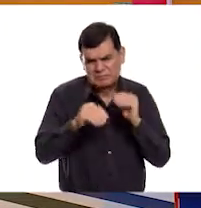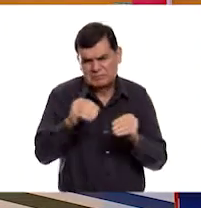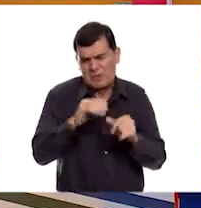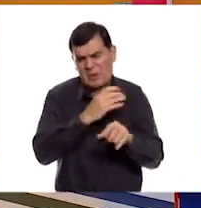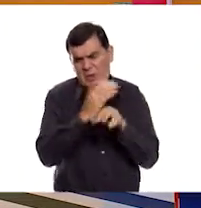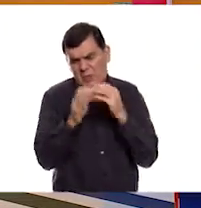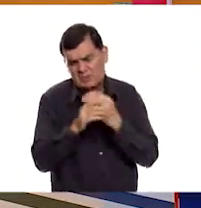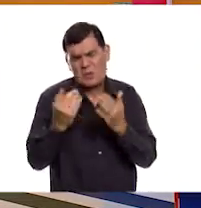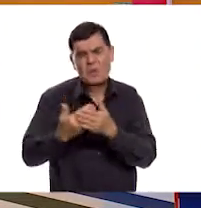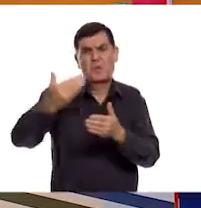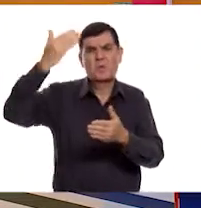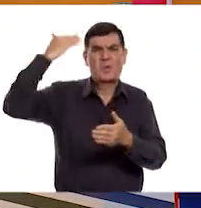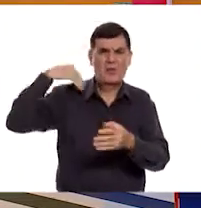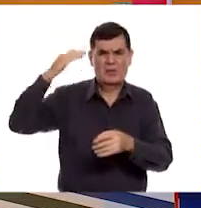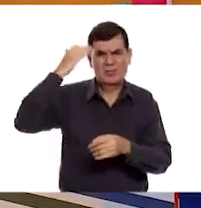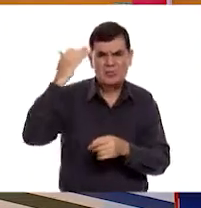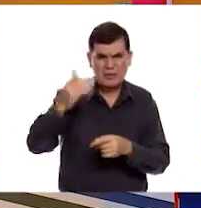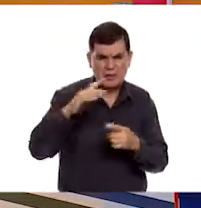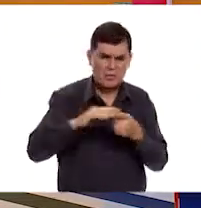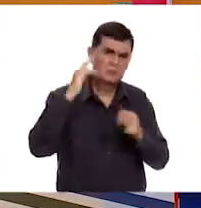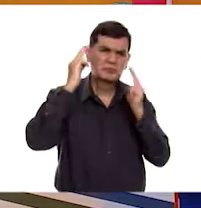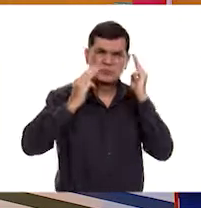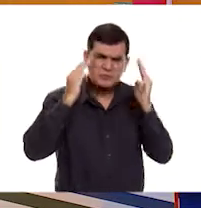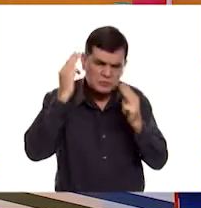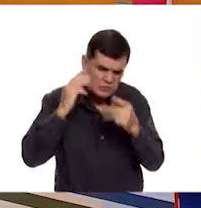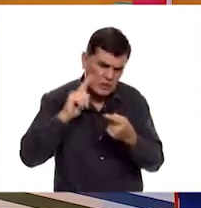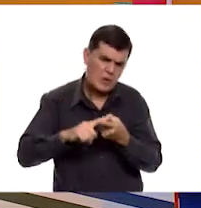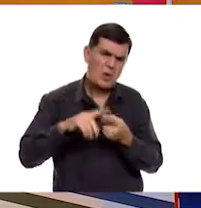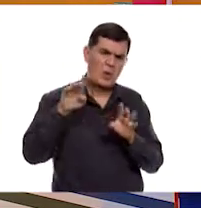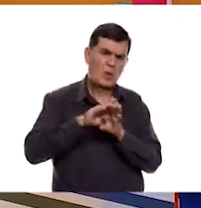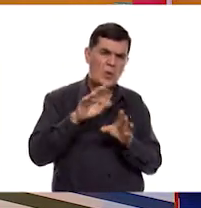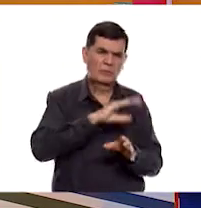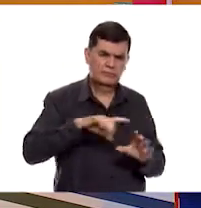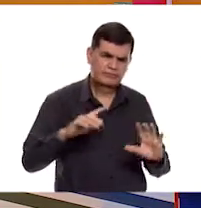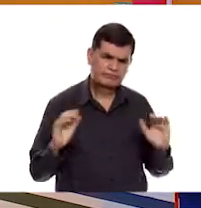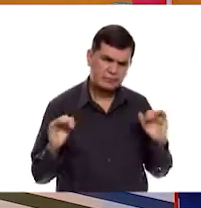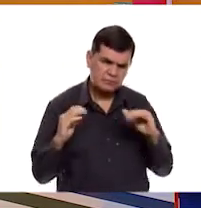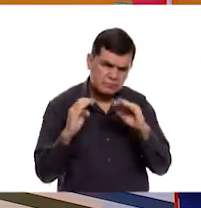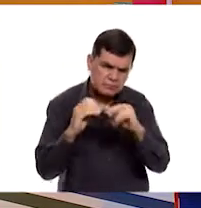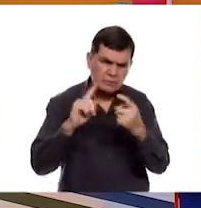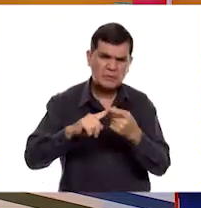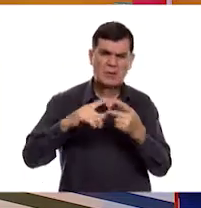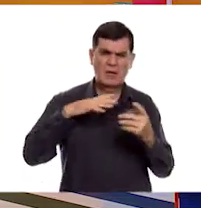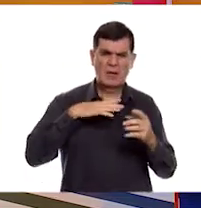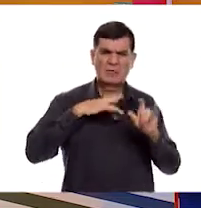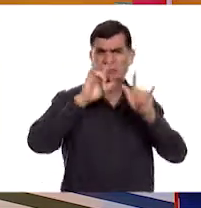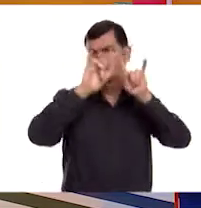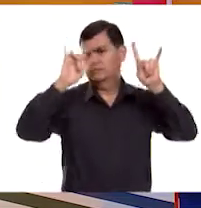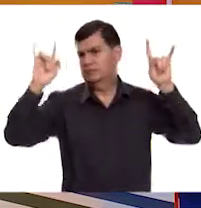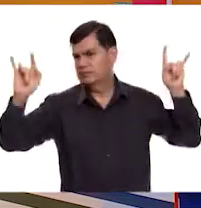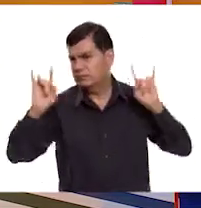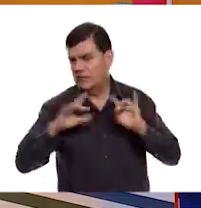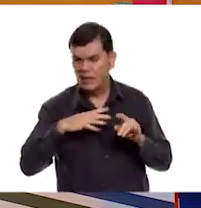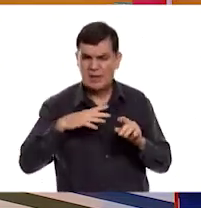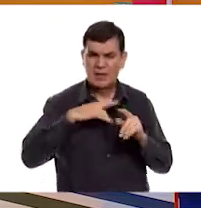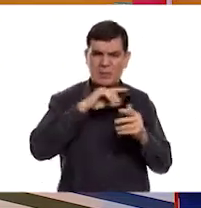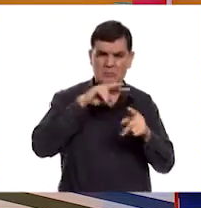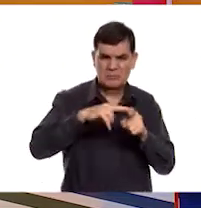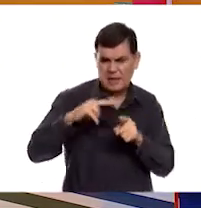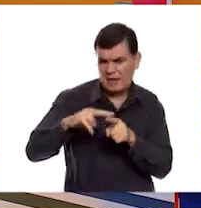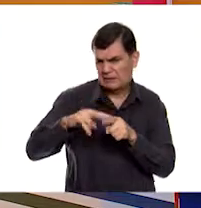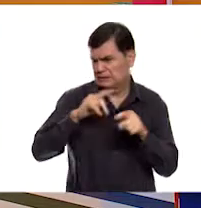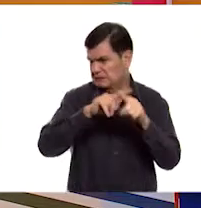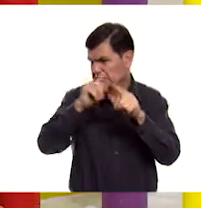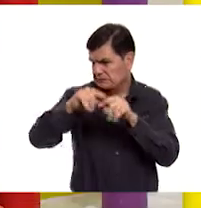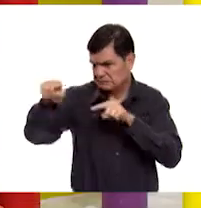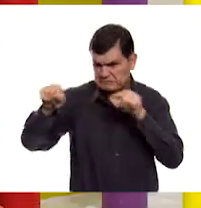algunas épocas. Algunos de ellos son los museos o las zonas arqueológicas o las galerías, también plazas públicas, entre muchos